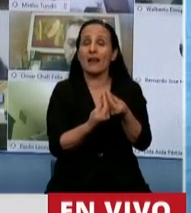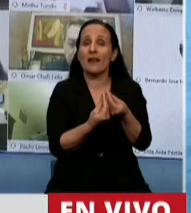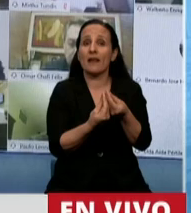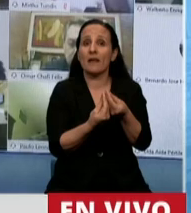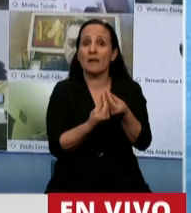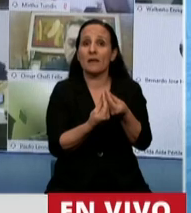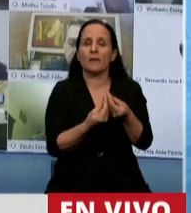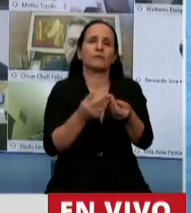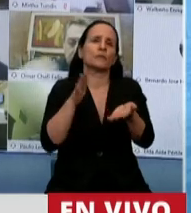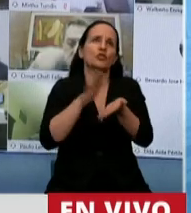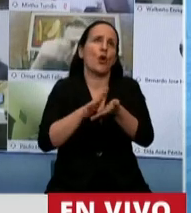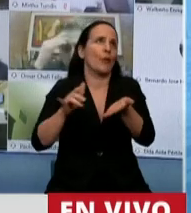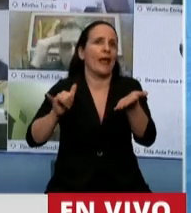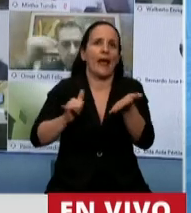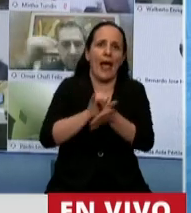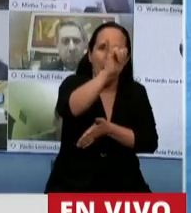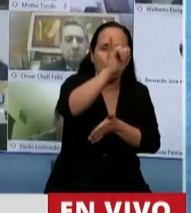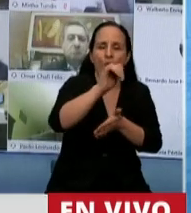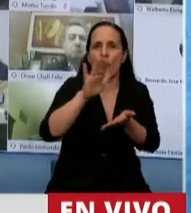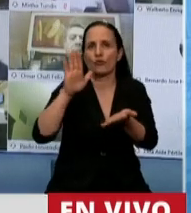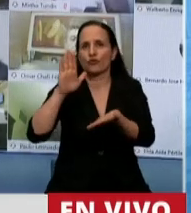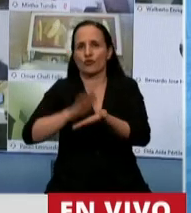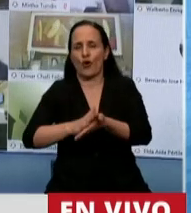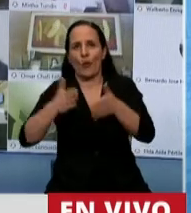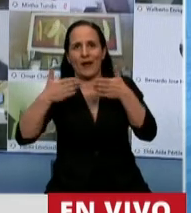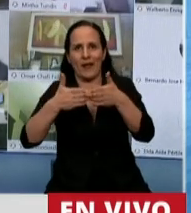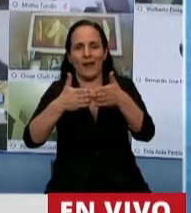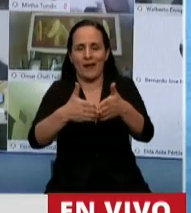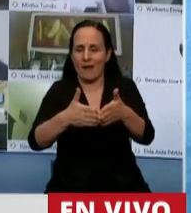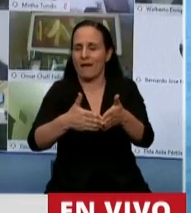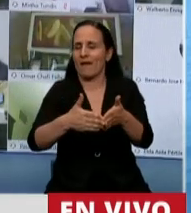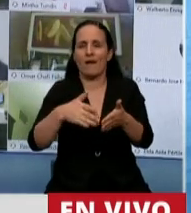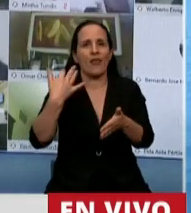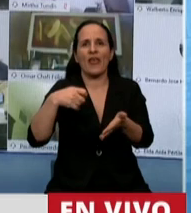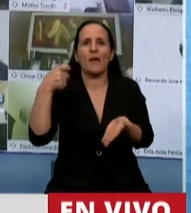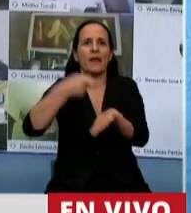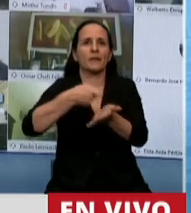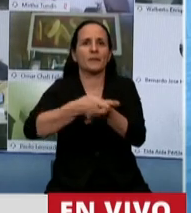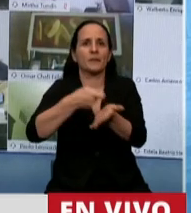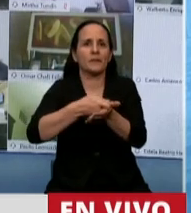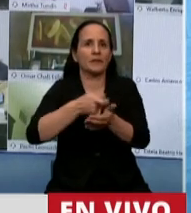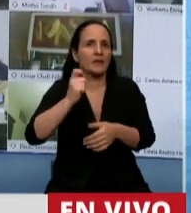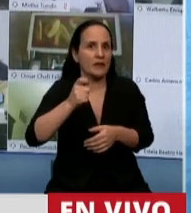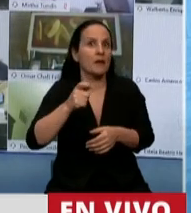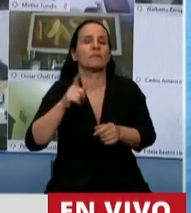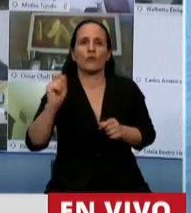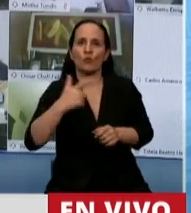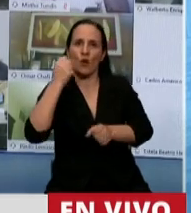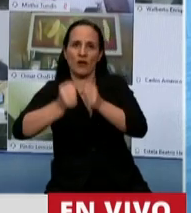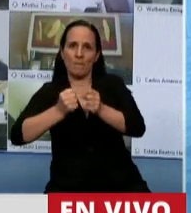despliegue de aviones, buques, etcétera, deberá ser saldada por la empresa propietaria del buque.